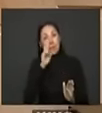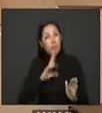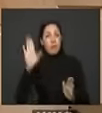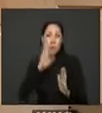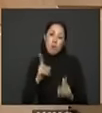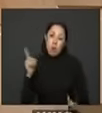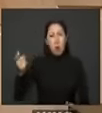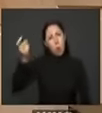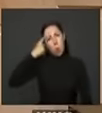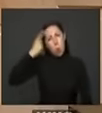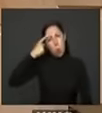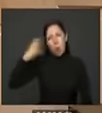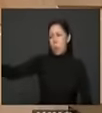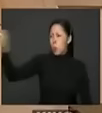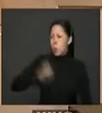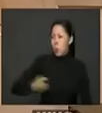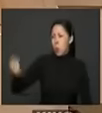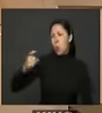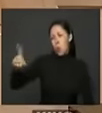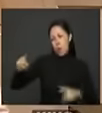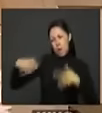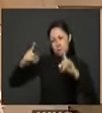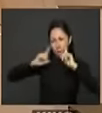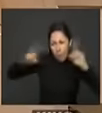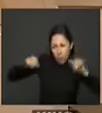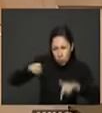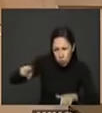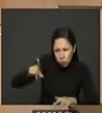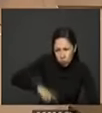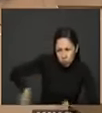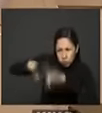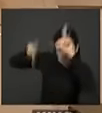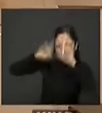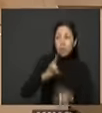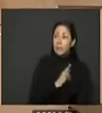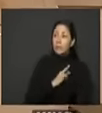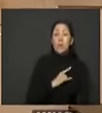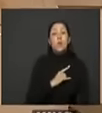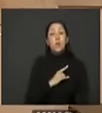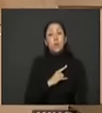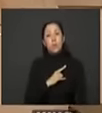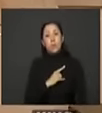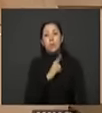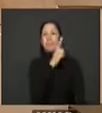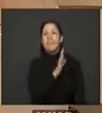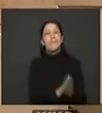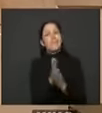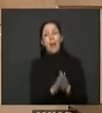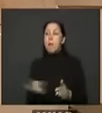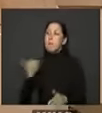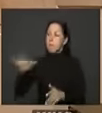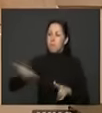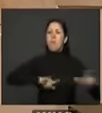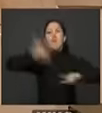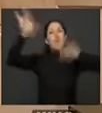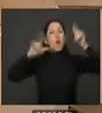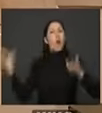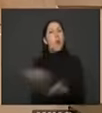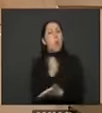maravillosos inteligentísimos en las mejores universidades de Colombia hemos enriquecido a Bianca pagando tiquetes y a Satena